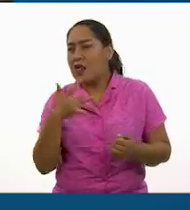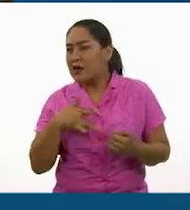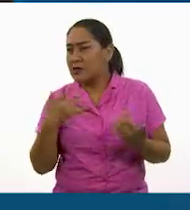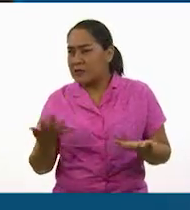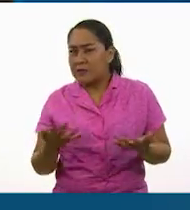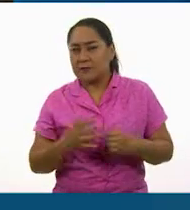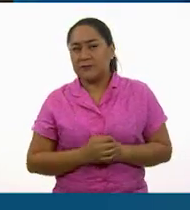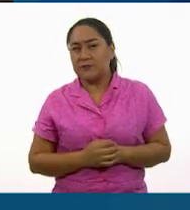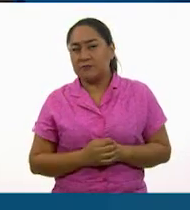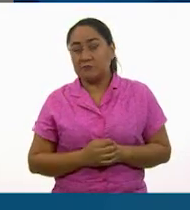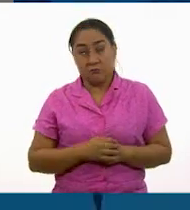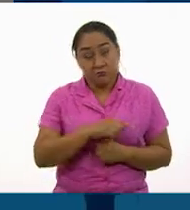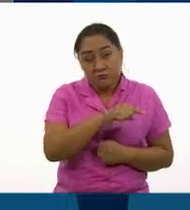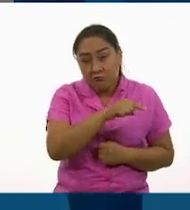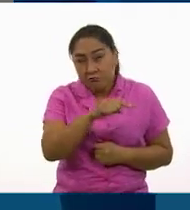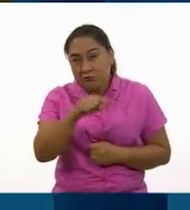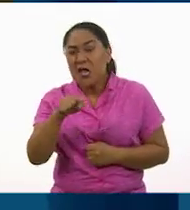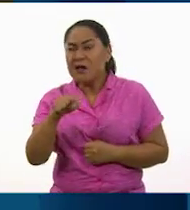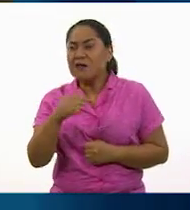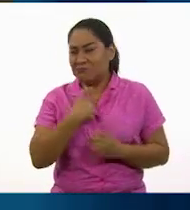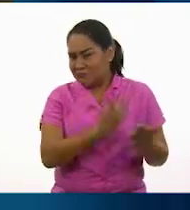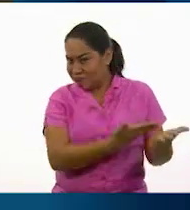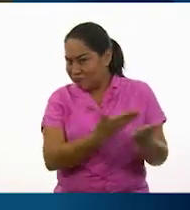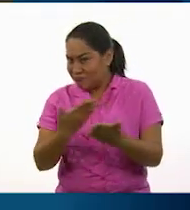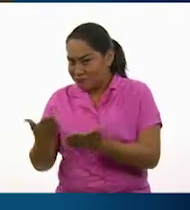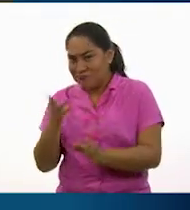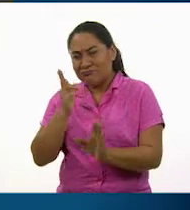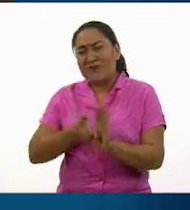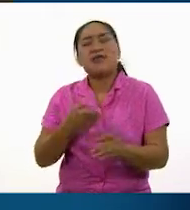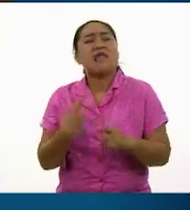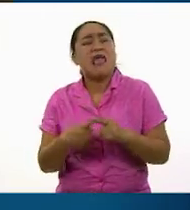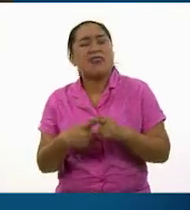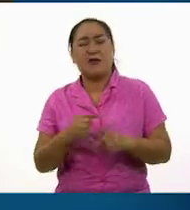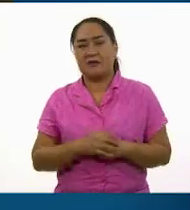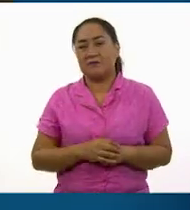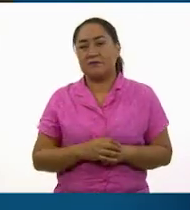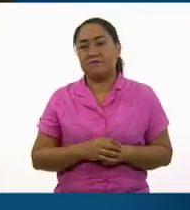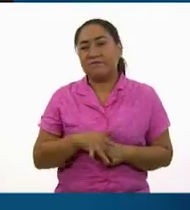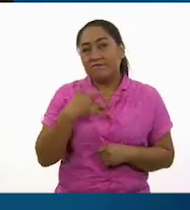¿A quién le ofrecerías hospedaje? ¿A quién no?